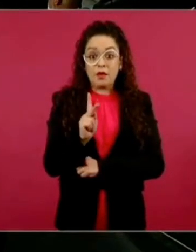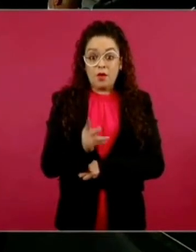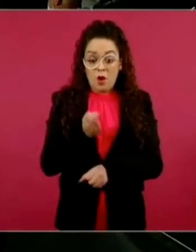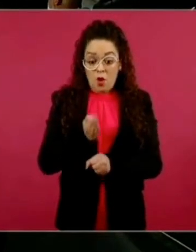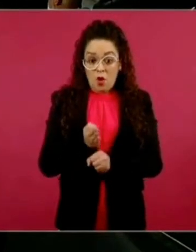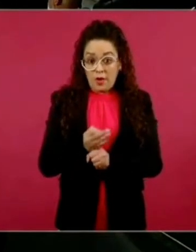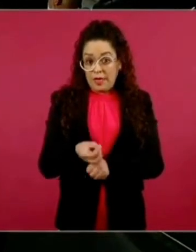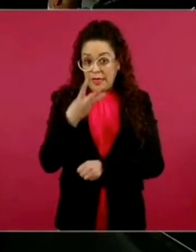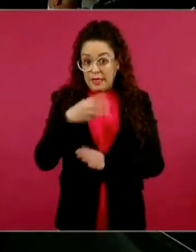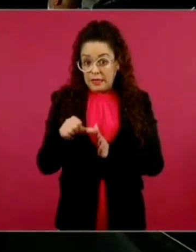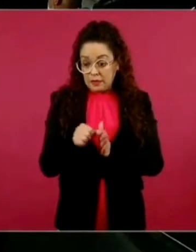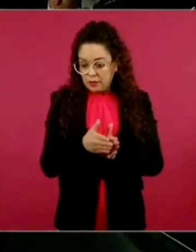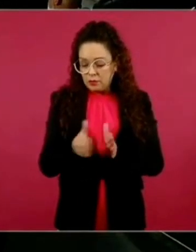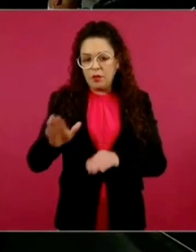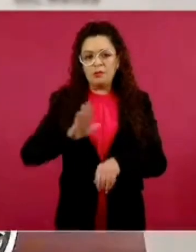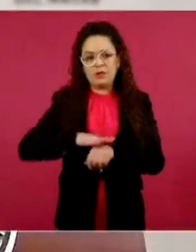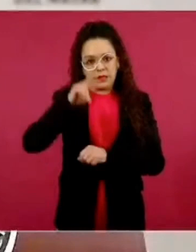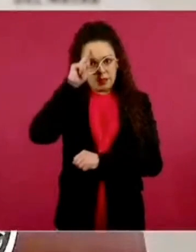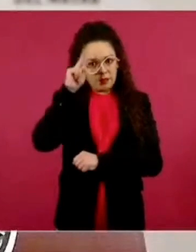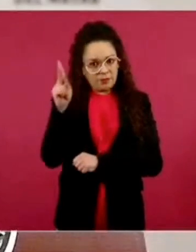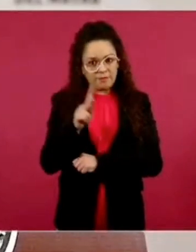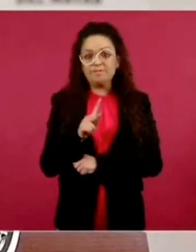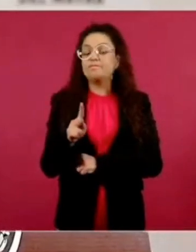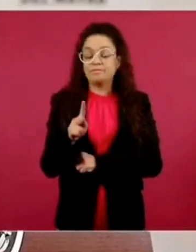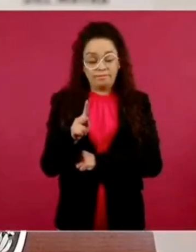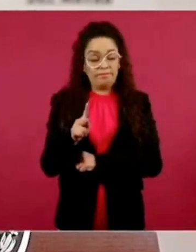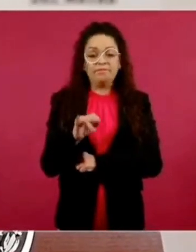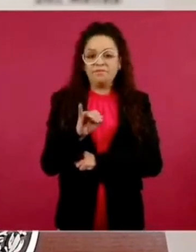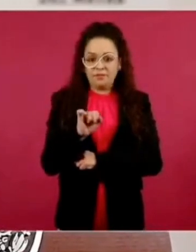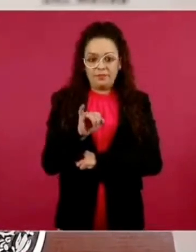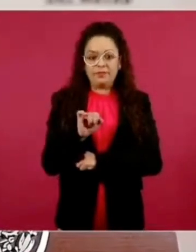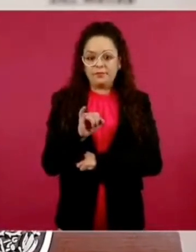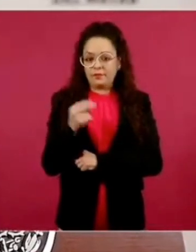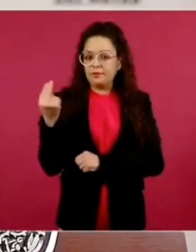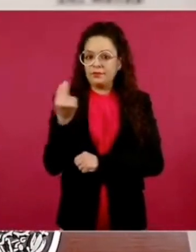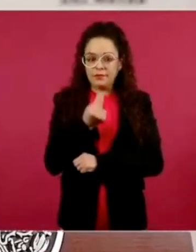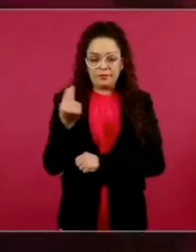estamos